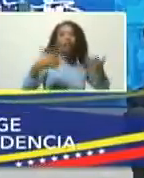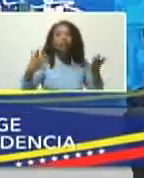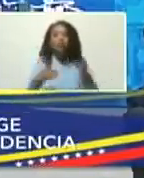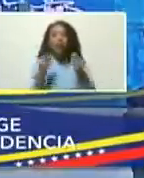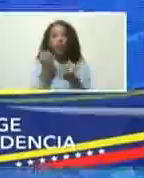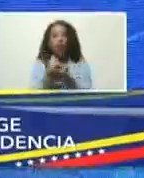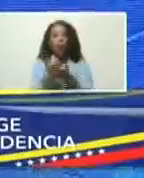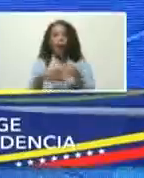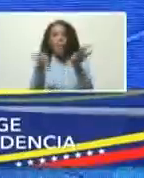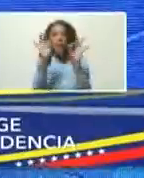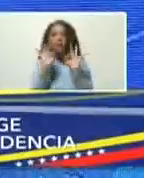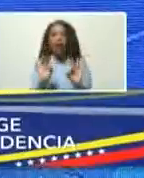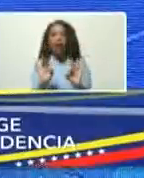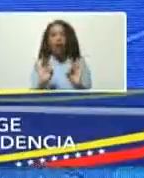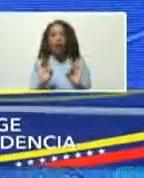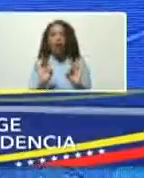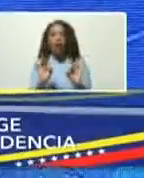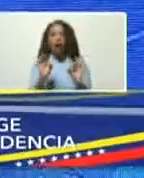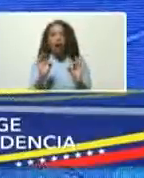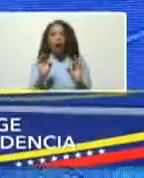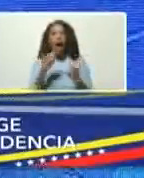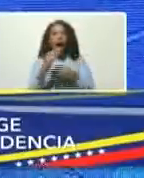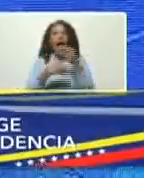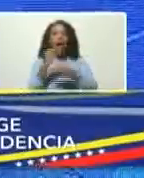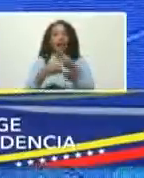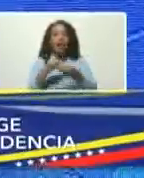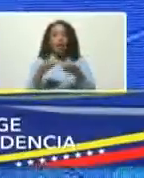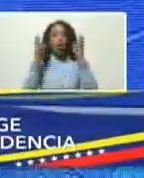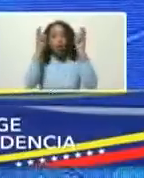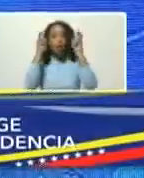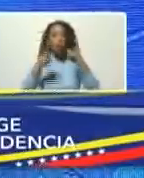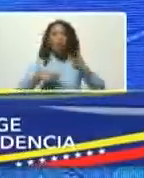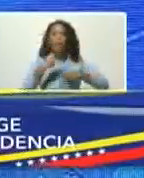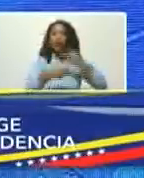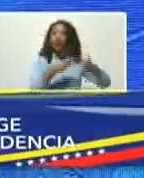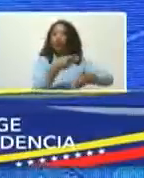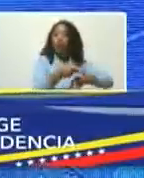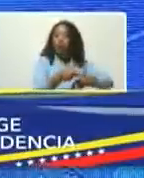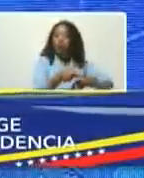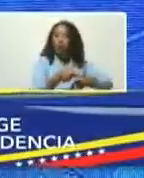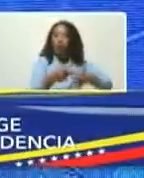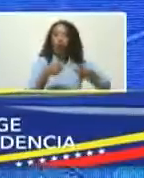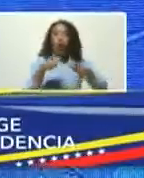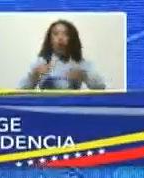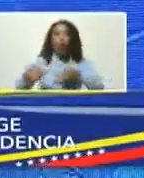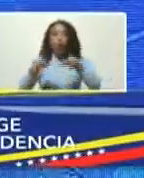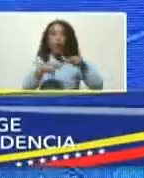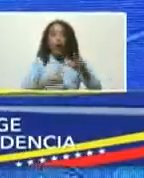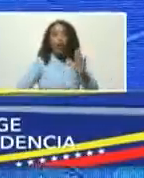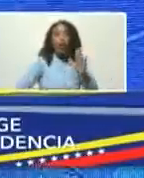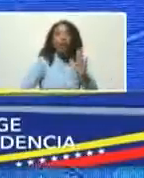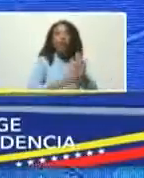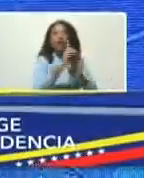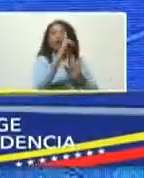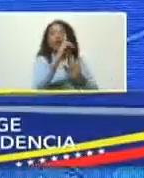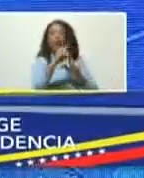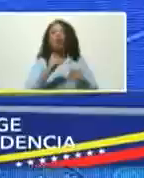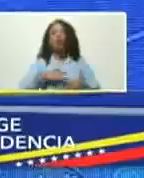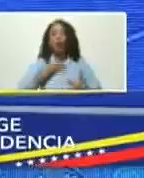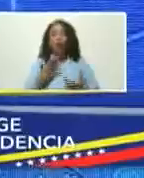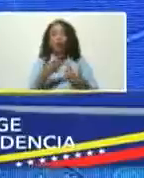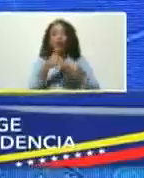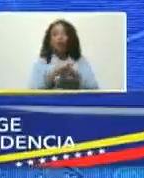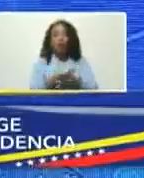especiales conforman los polos productivos las áreas de desarrollo podrán incluir